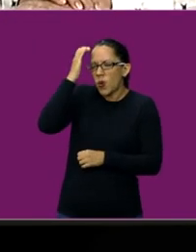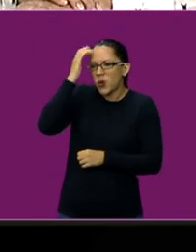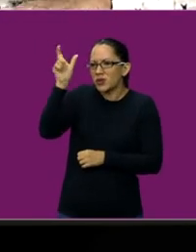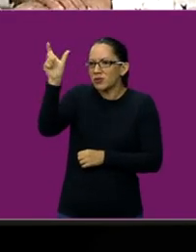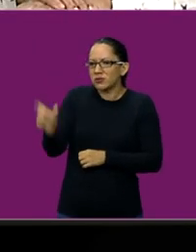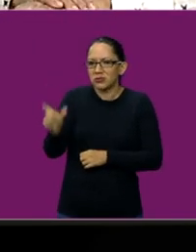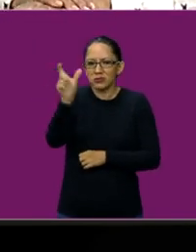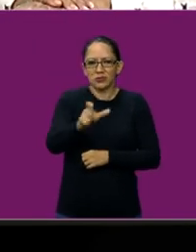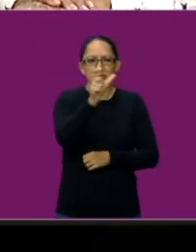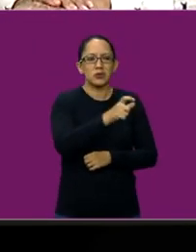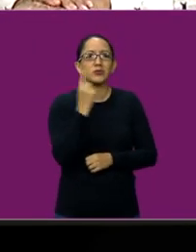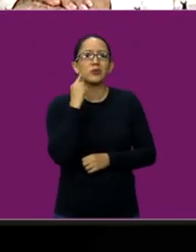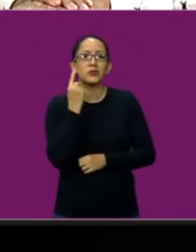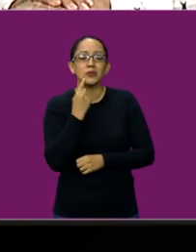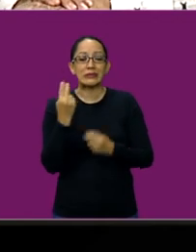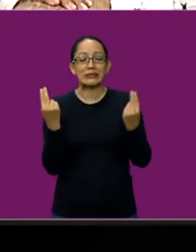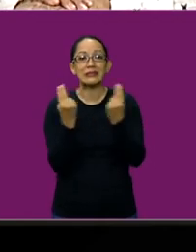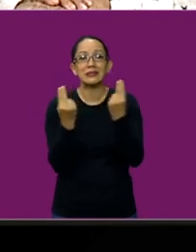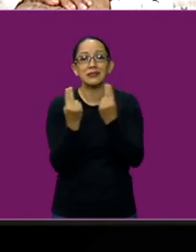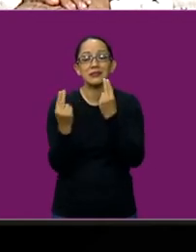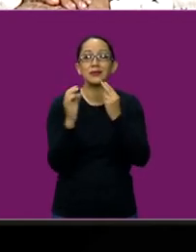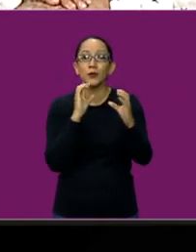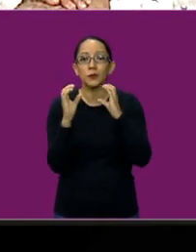principalmente de las personas sordas.